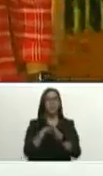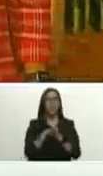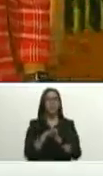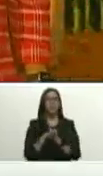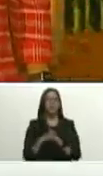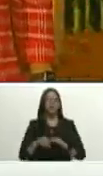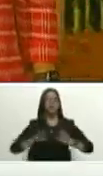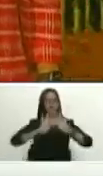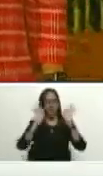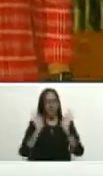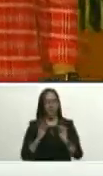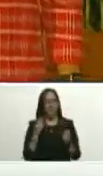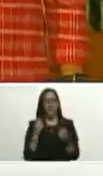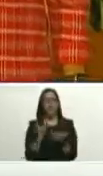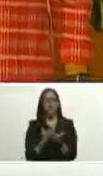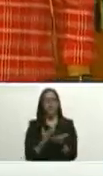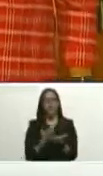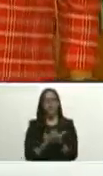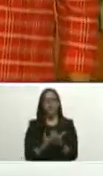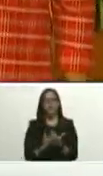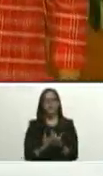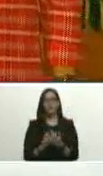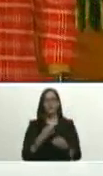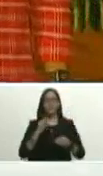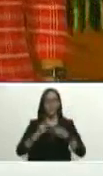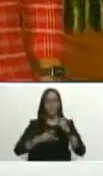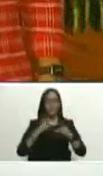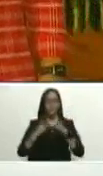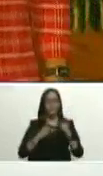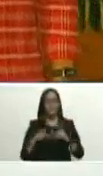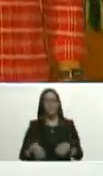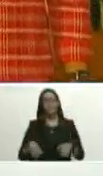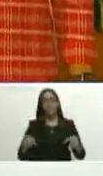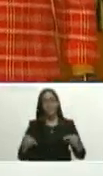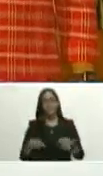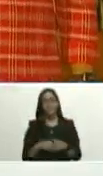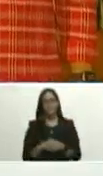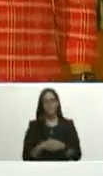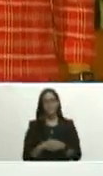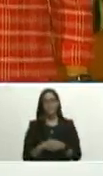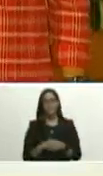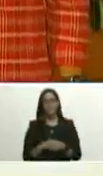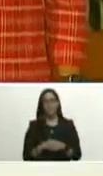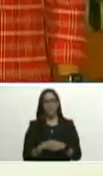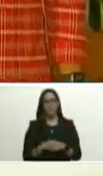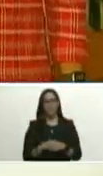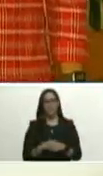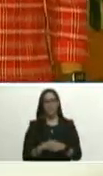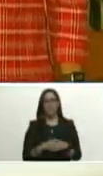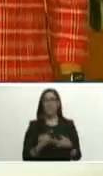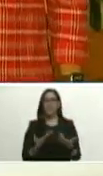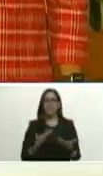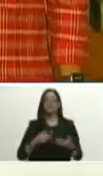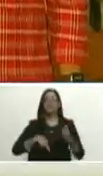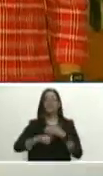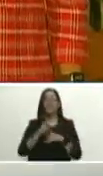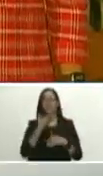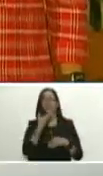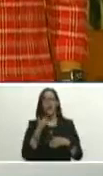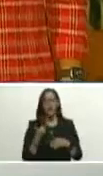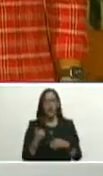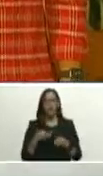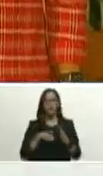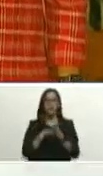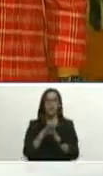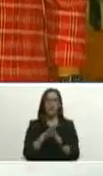económico de la generación de riqueza ir restituyendo ir estabilizando ir mejorando ir avanzando